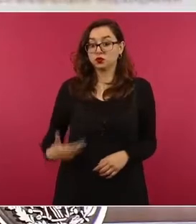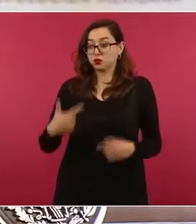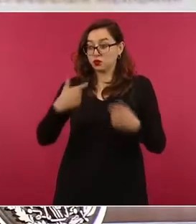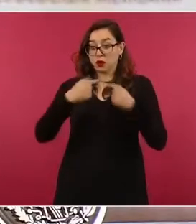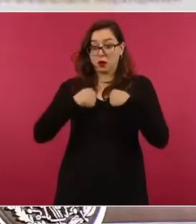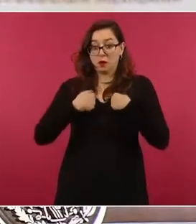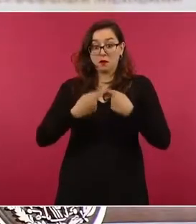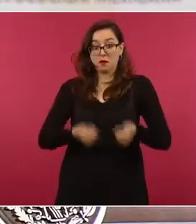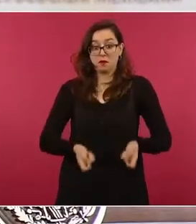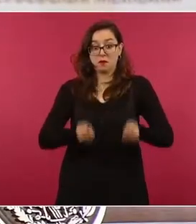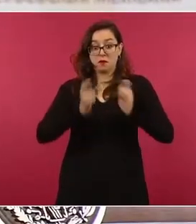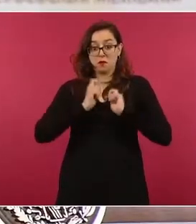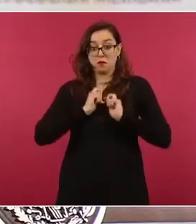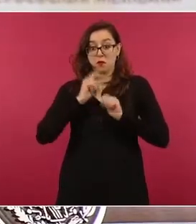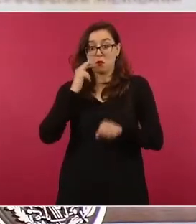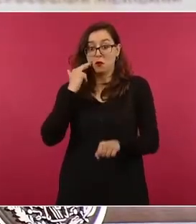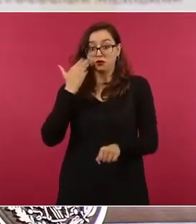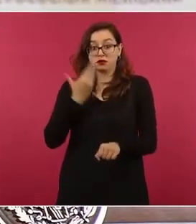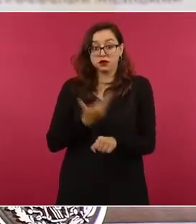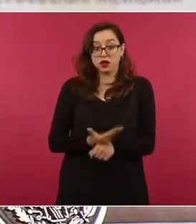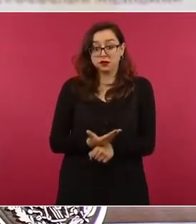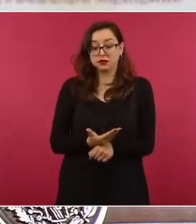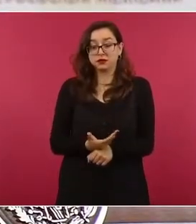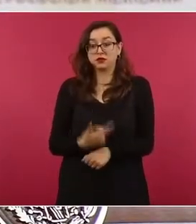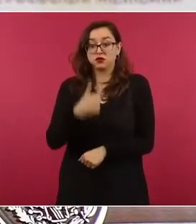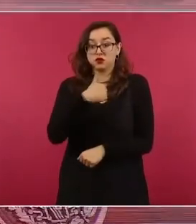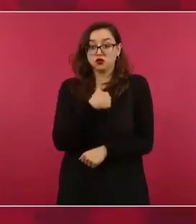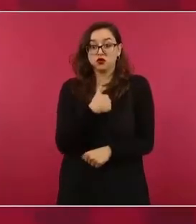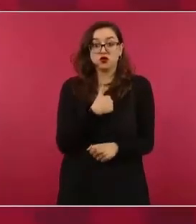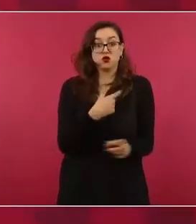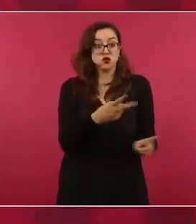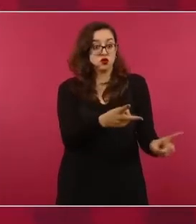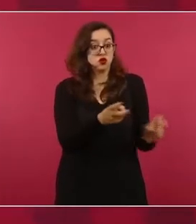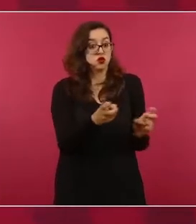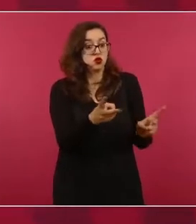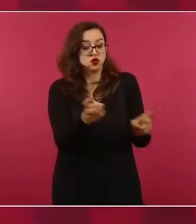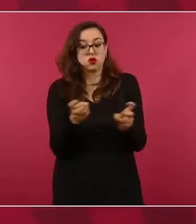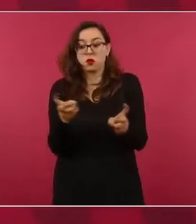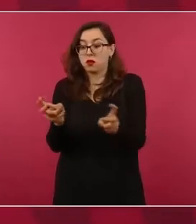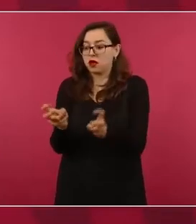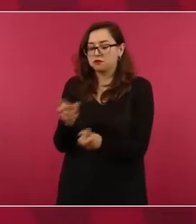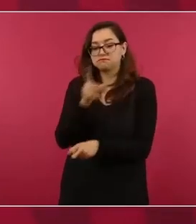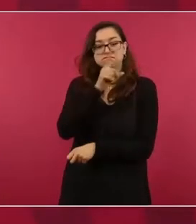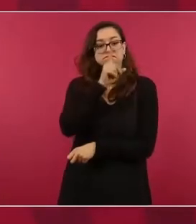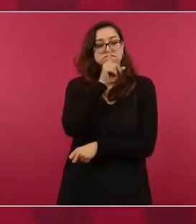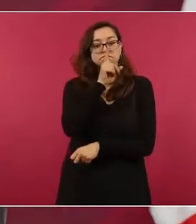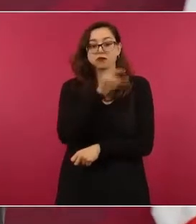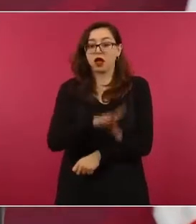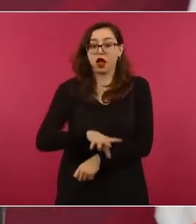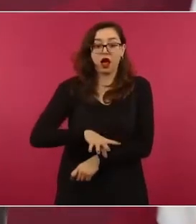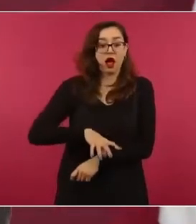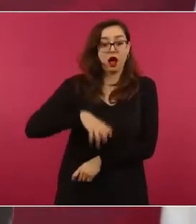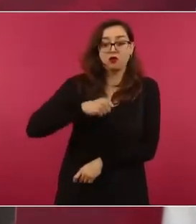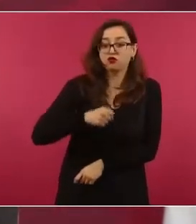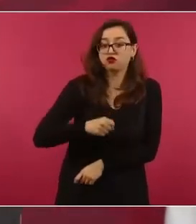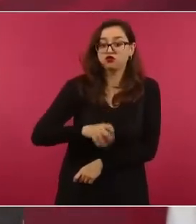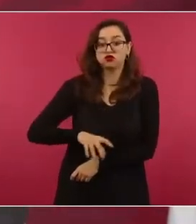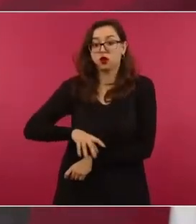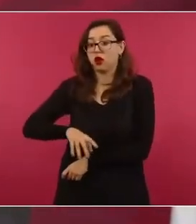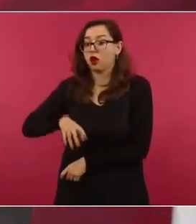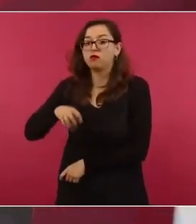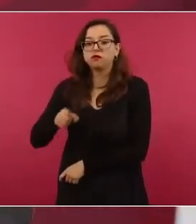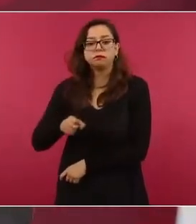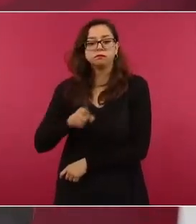ni abusar del poder, del cargo.